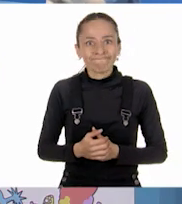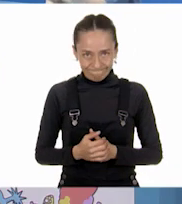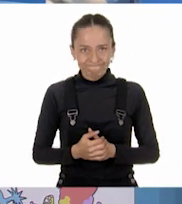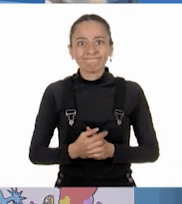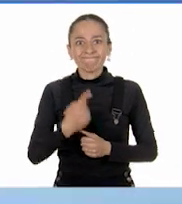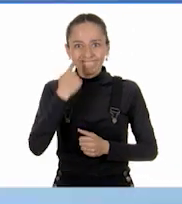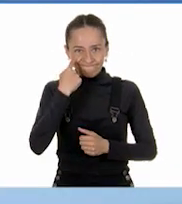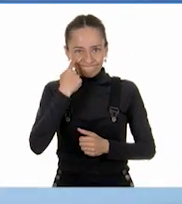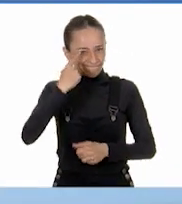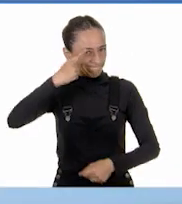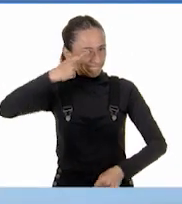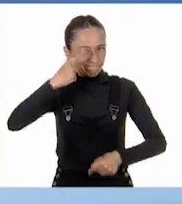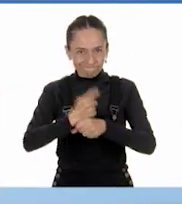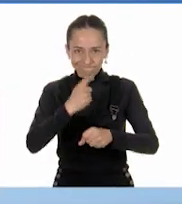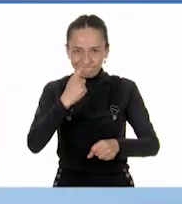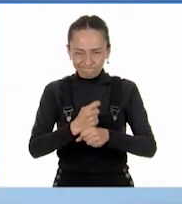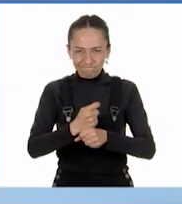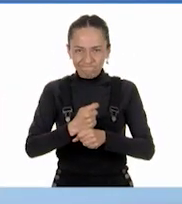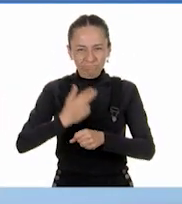responsabilidades.